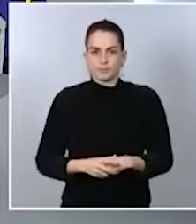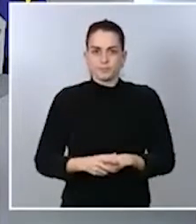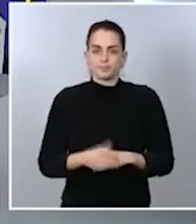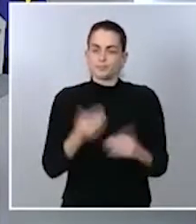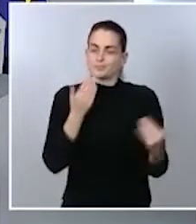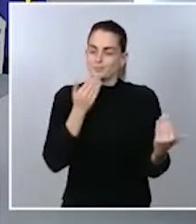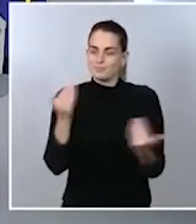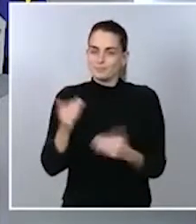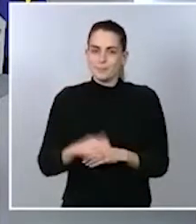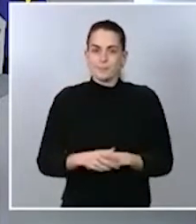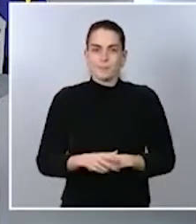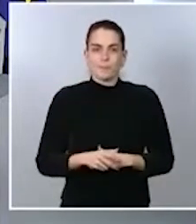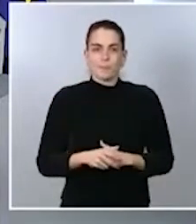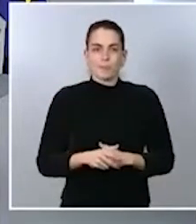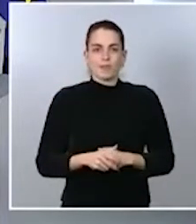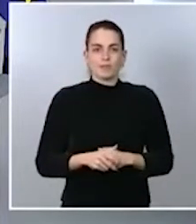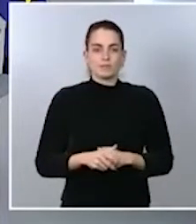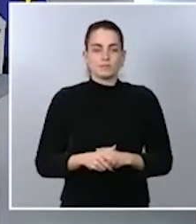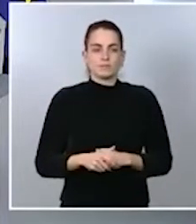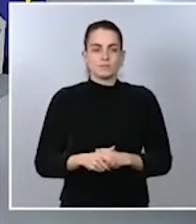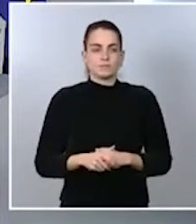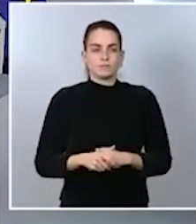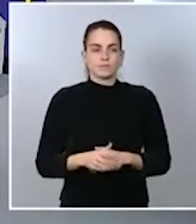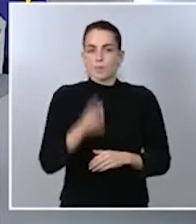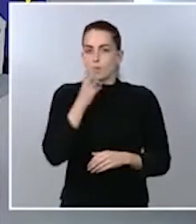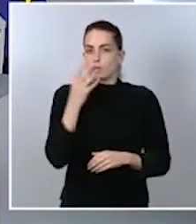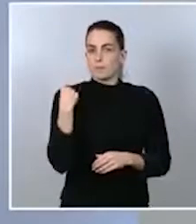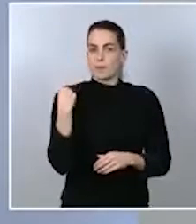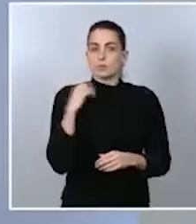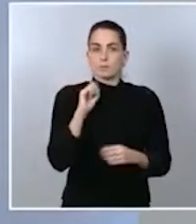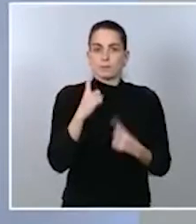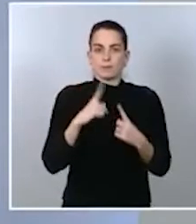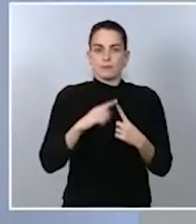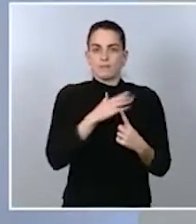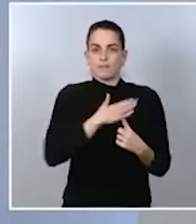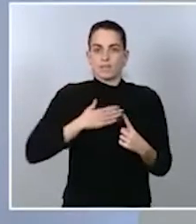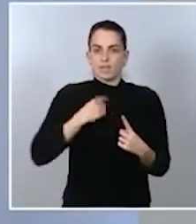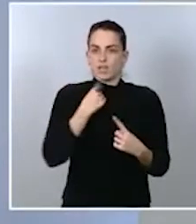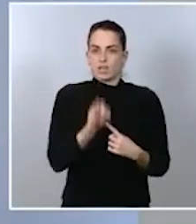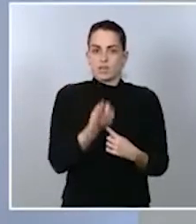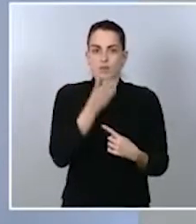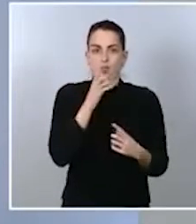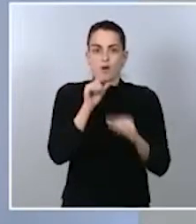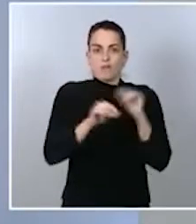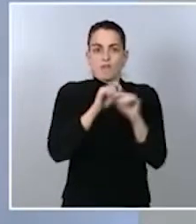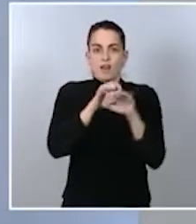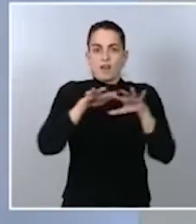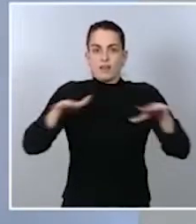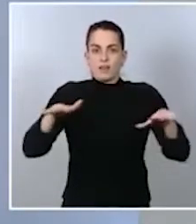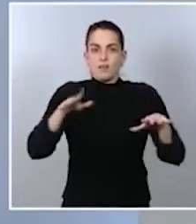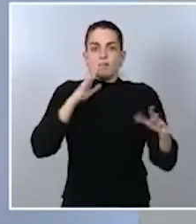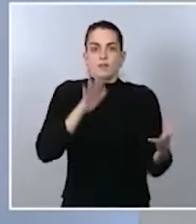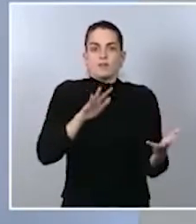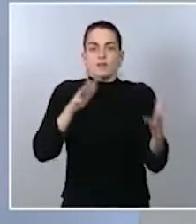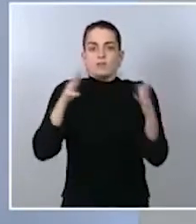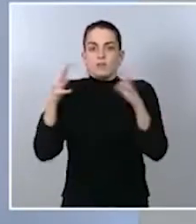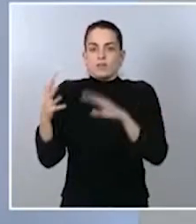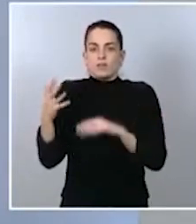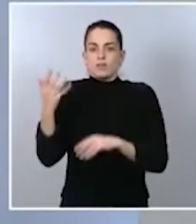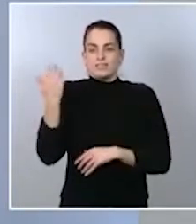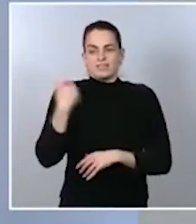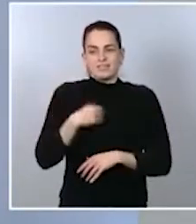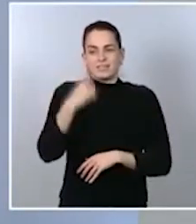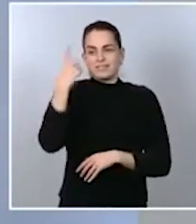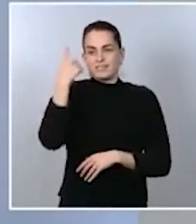sus preguntas. En primer lugar, respecto a la evolución de la pandemia, ya sabemos cómo hay que doblegar